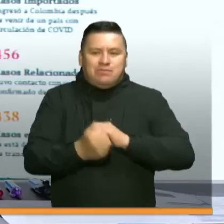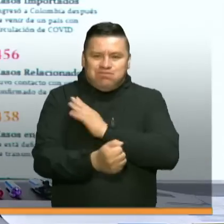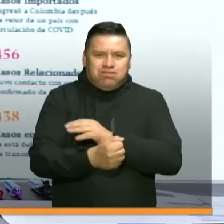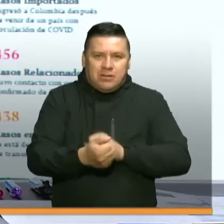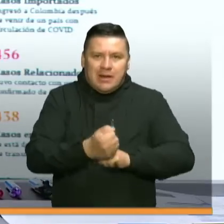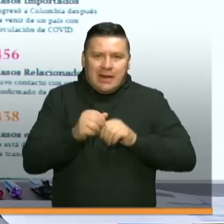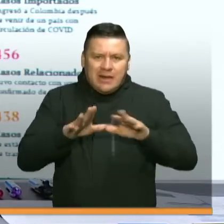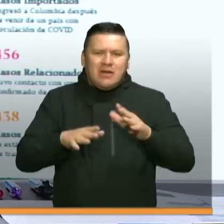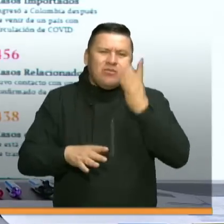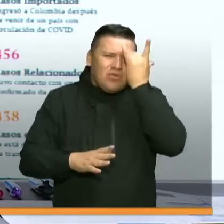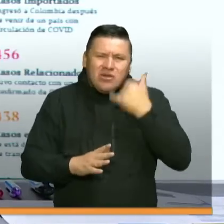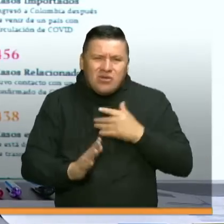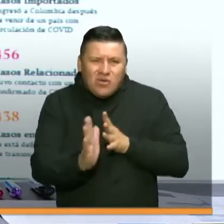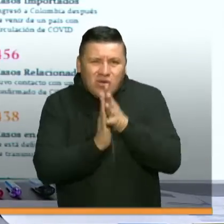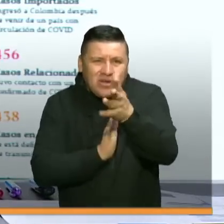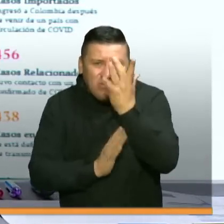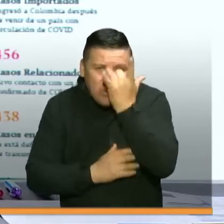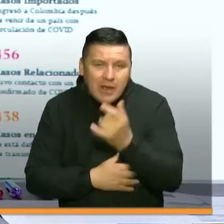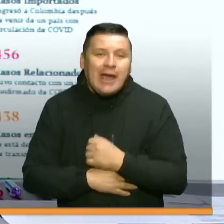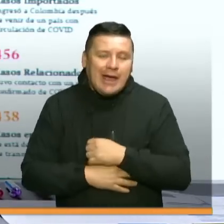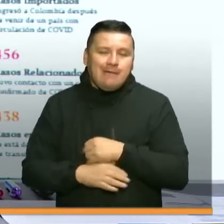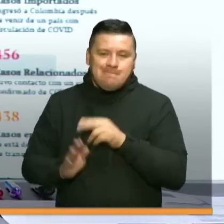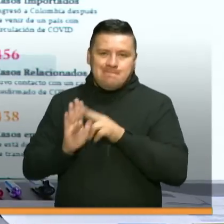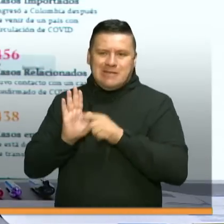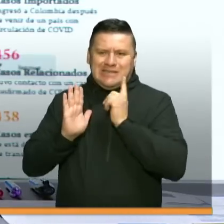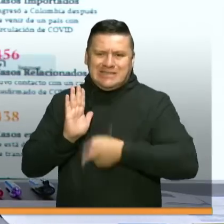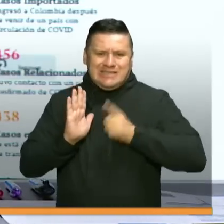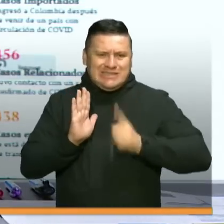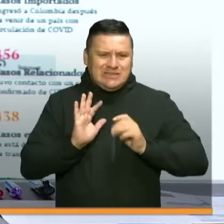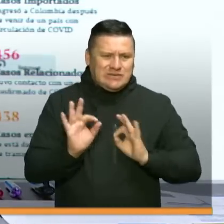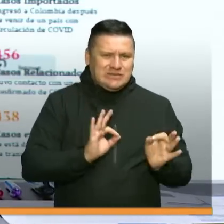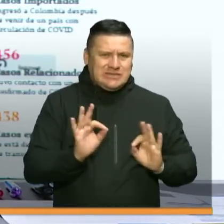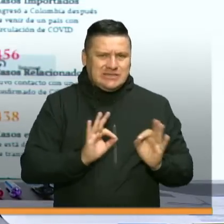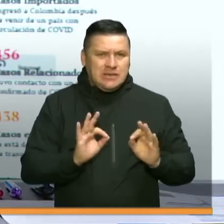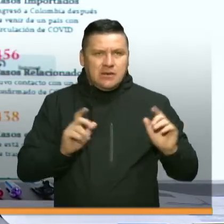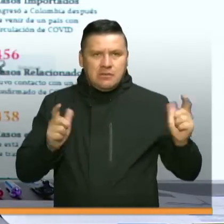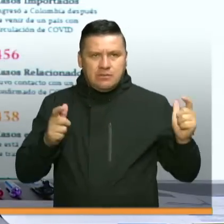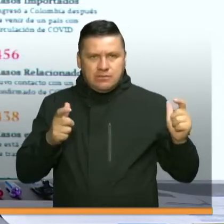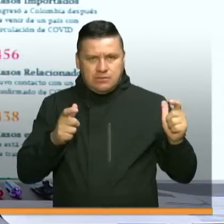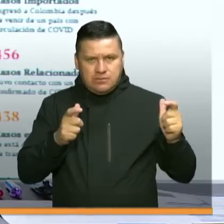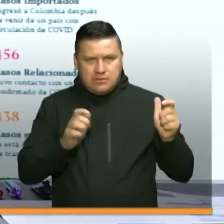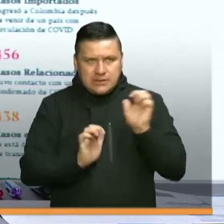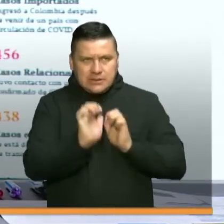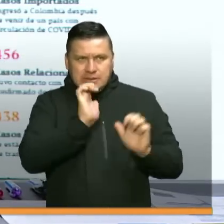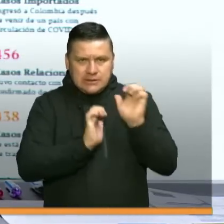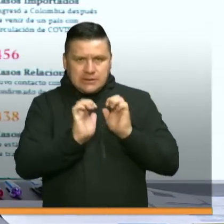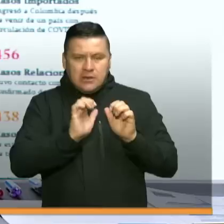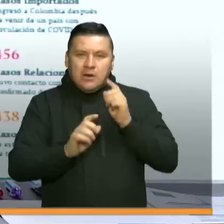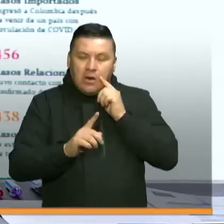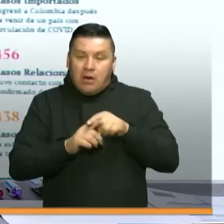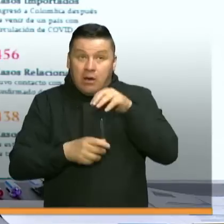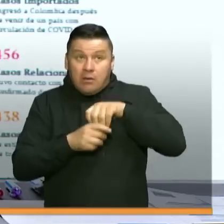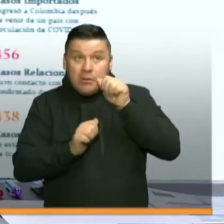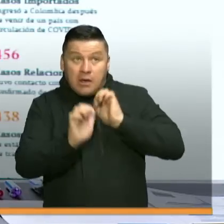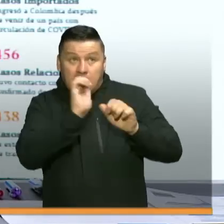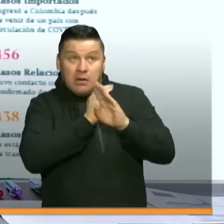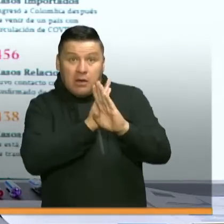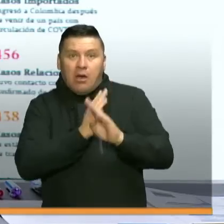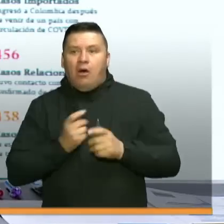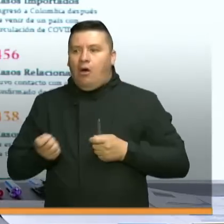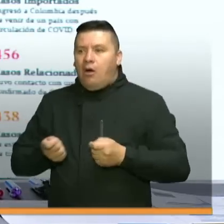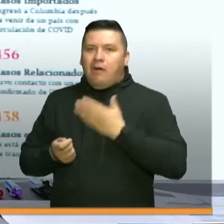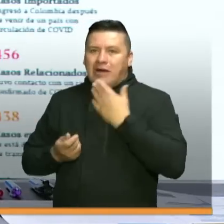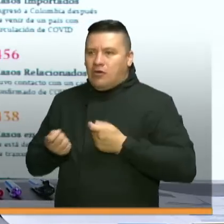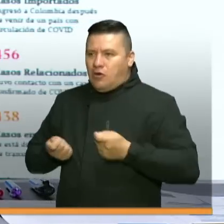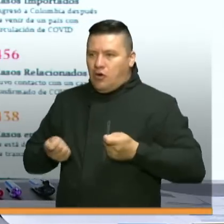cuento todo esto? Porque esas son medidas que nos permiten a nosotros mitigar y seguir teniendo controles. Pero a la pregunta puntual